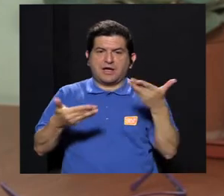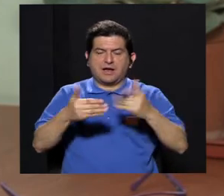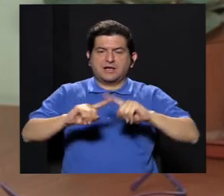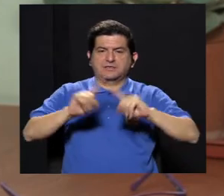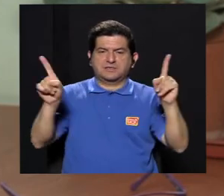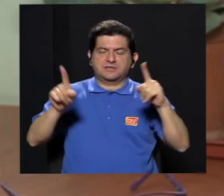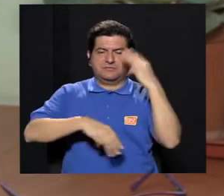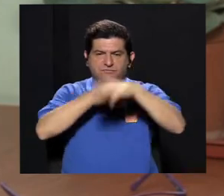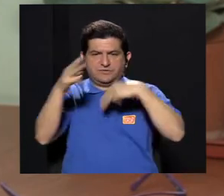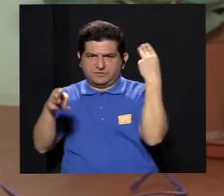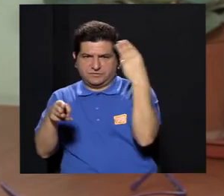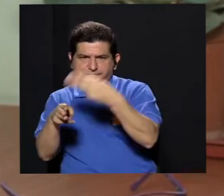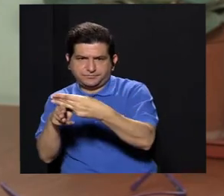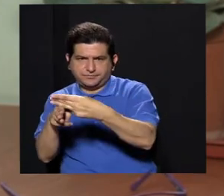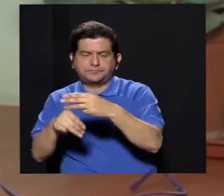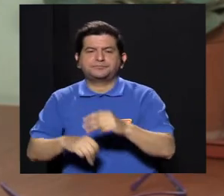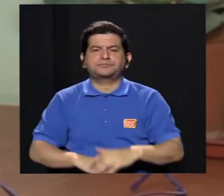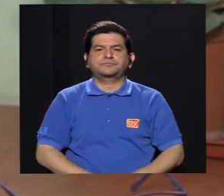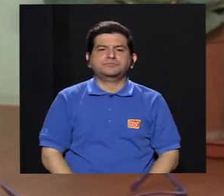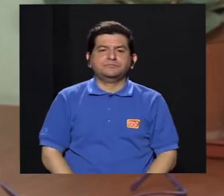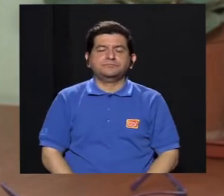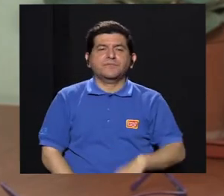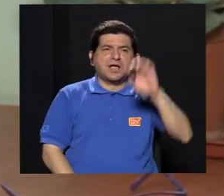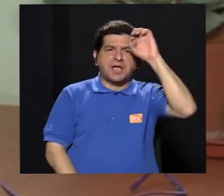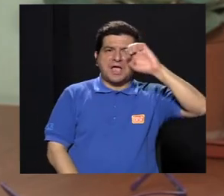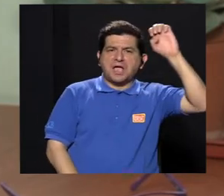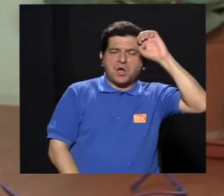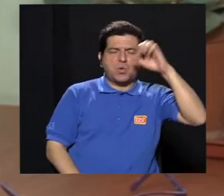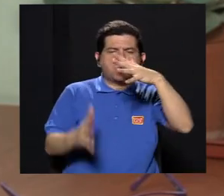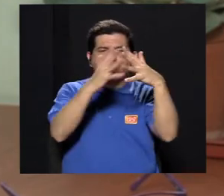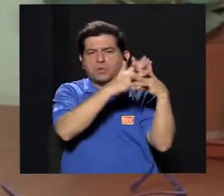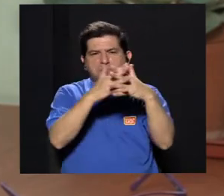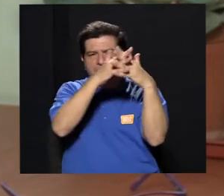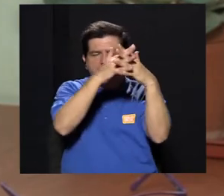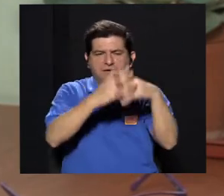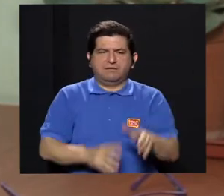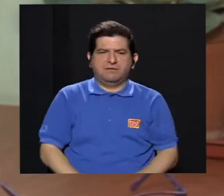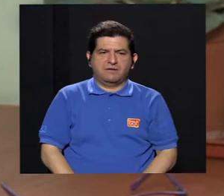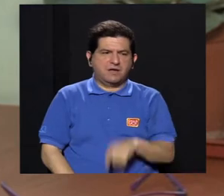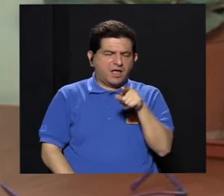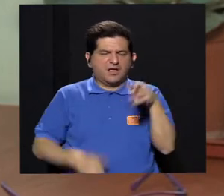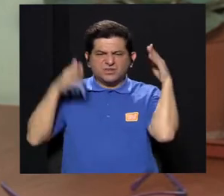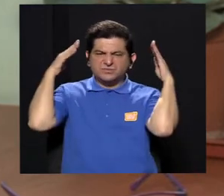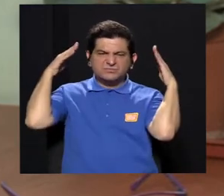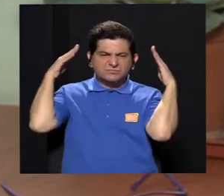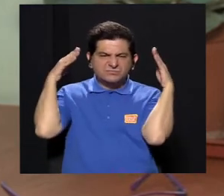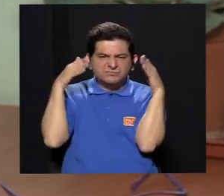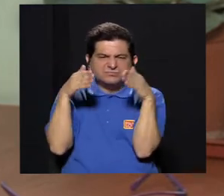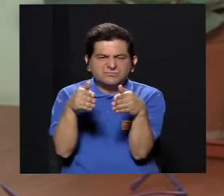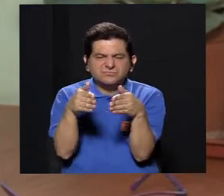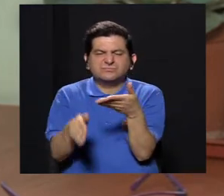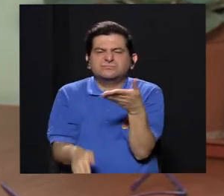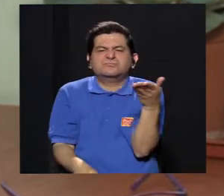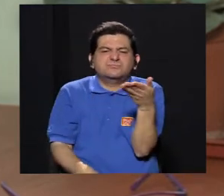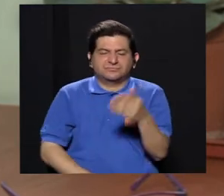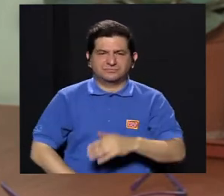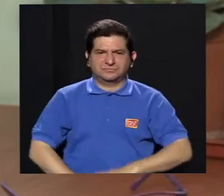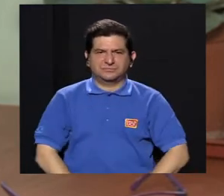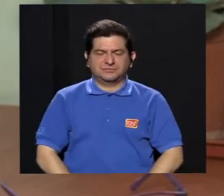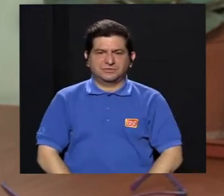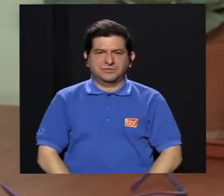Latina que casi que en el resto del mundo, porque cuando en Europa y los Estados Unidos estaban más